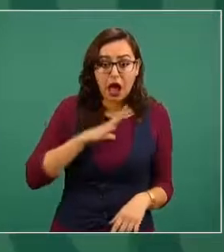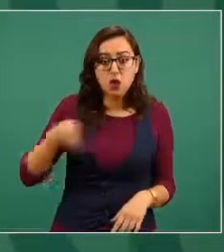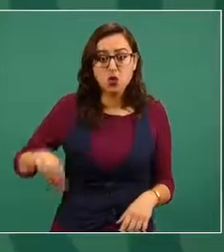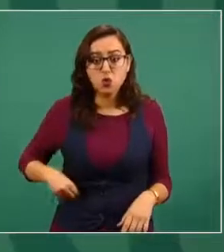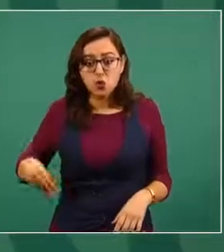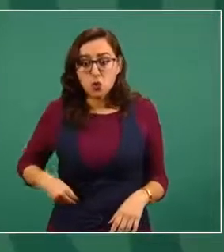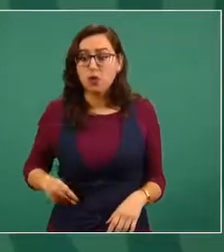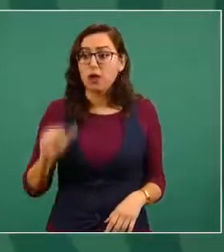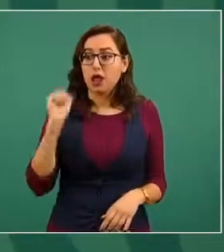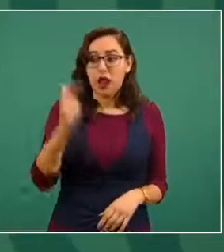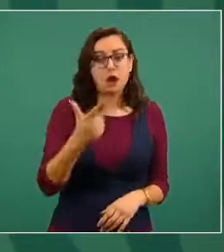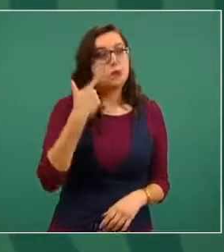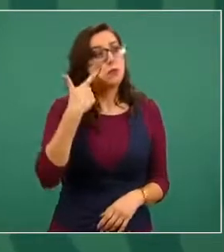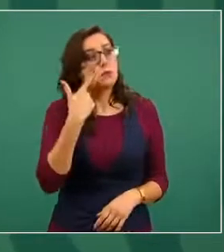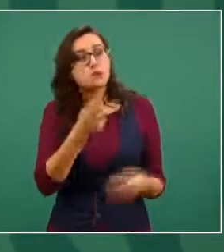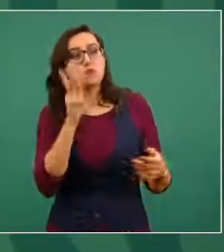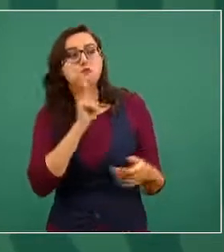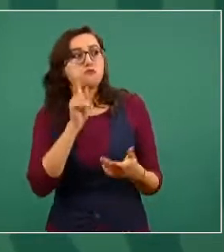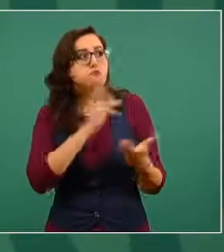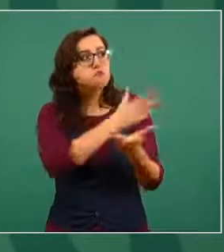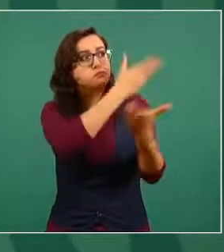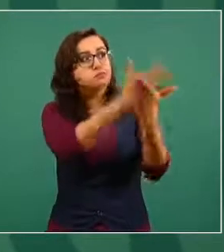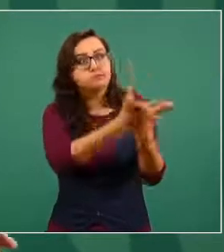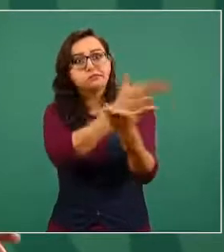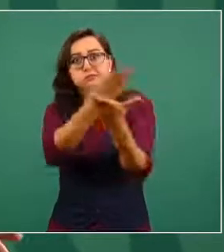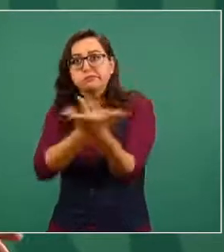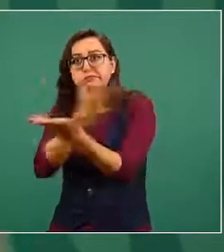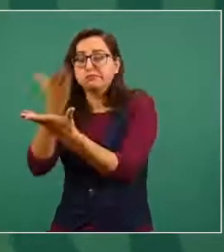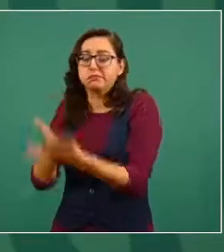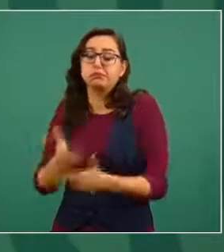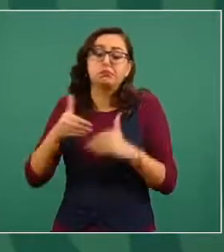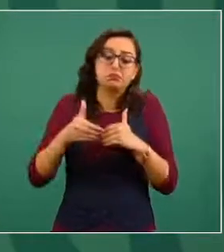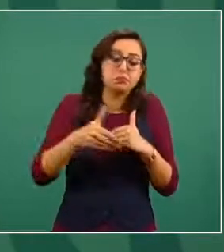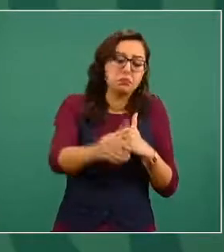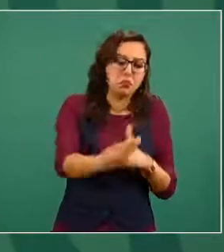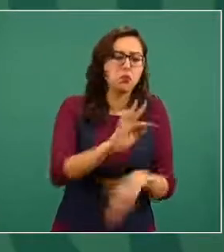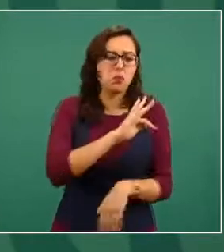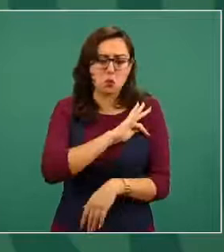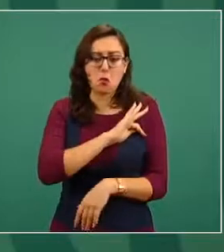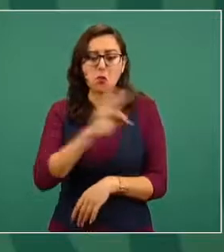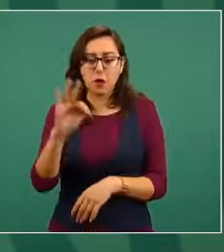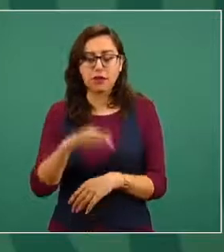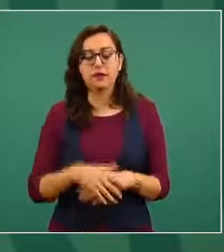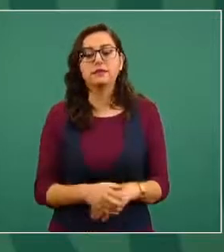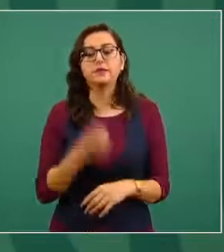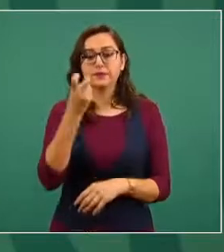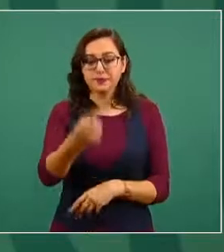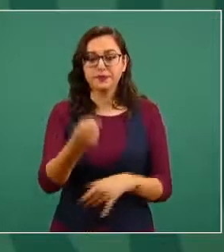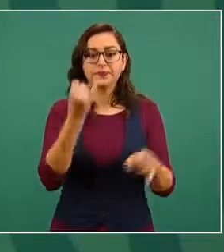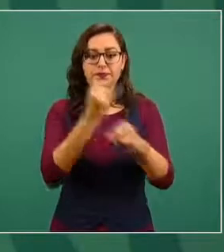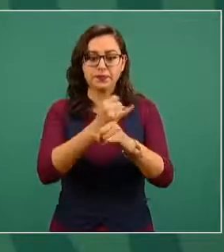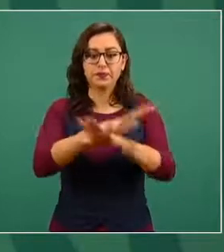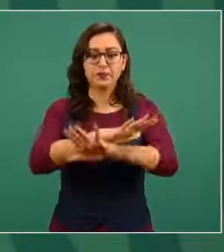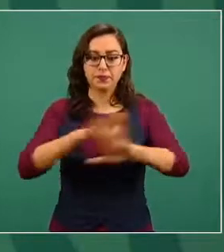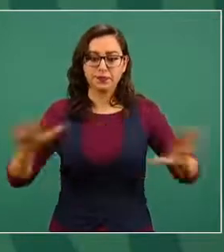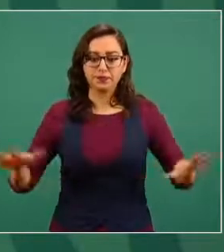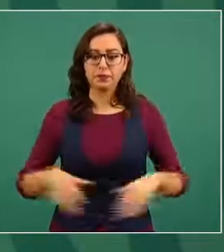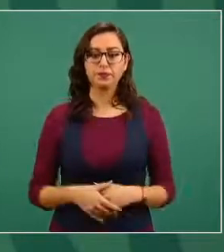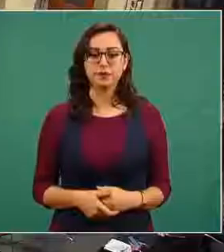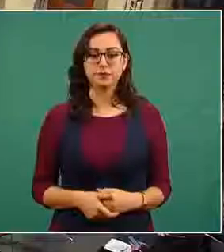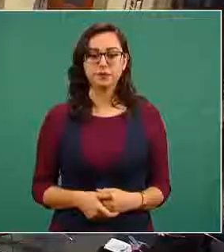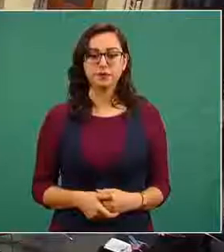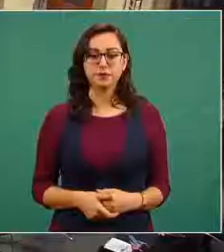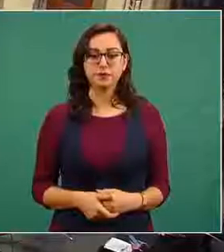caso en particular. Eso es lo que queríamos informarles. Y ahora sí,